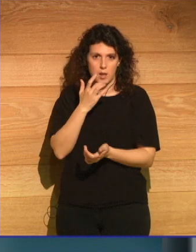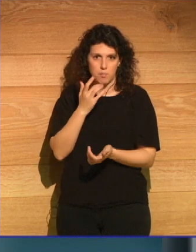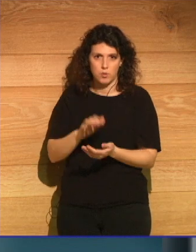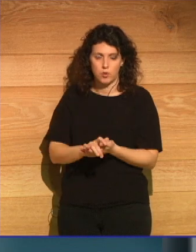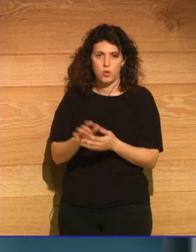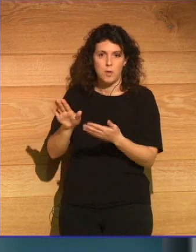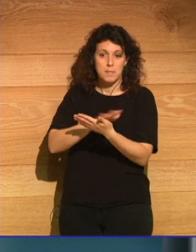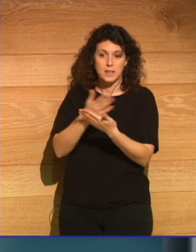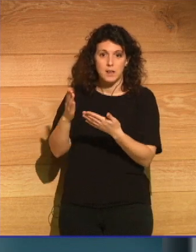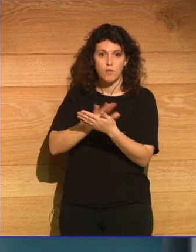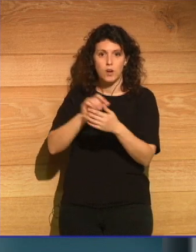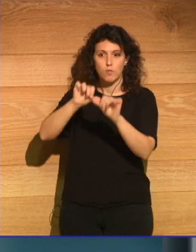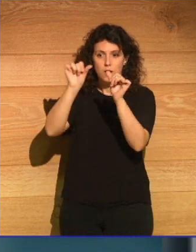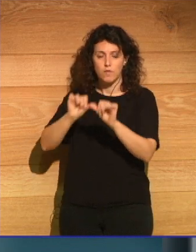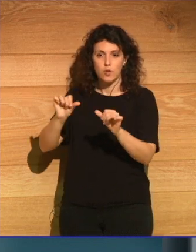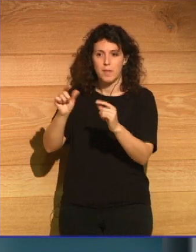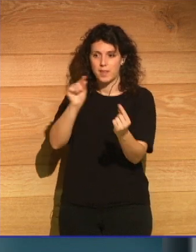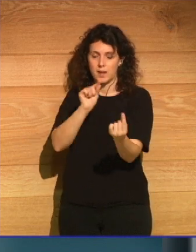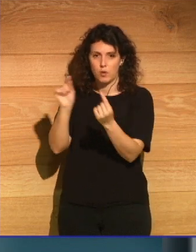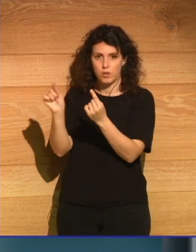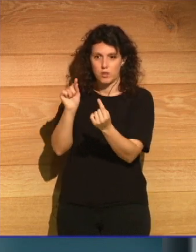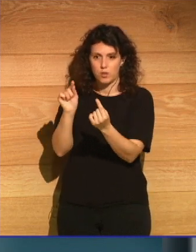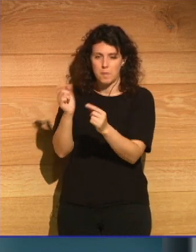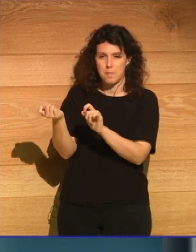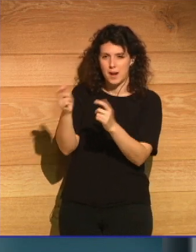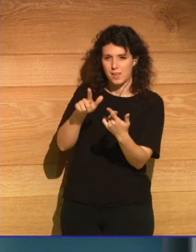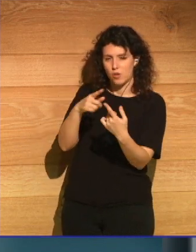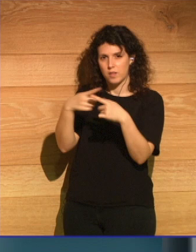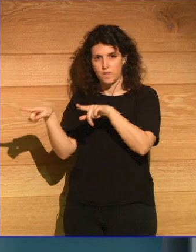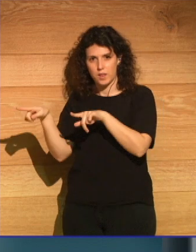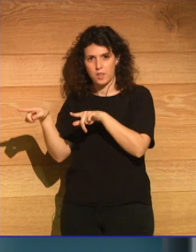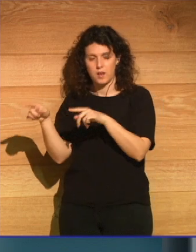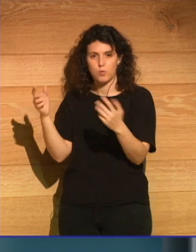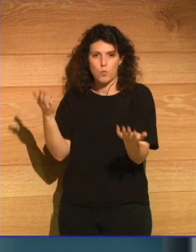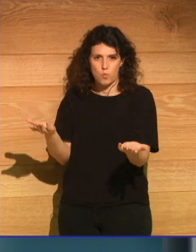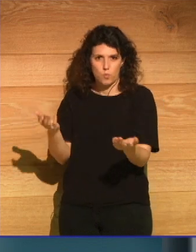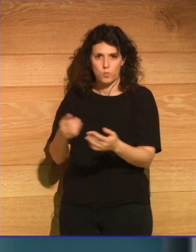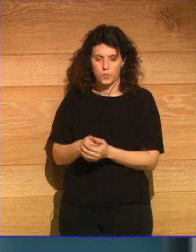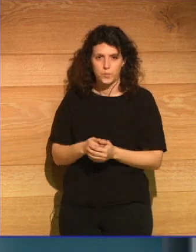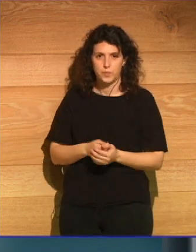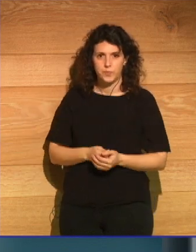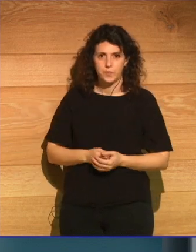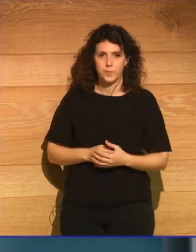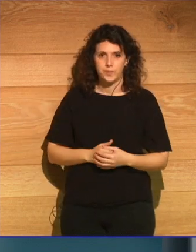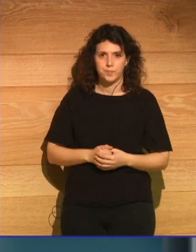metáfora es una manera de negociar entre el parecido y la diferencia. Cuando decimos que